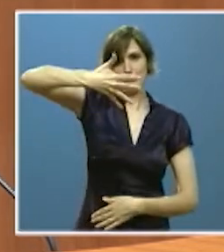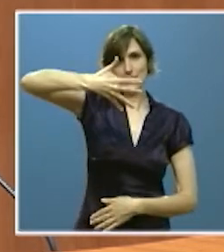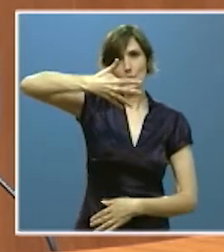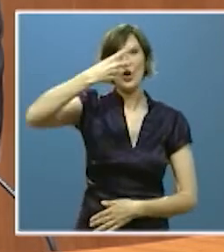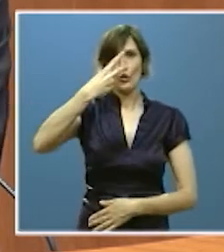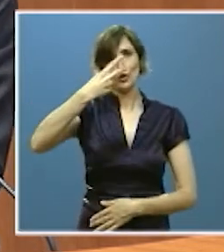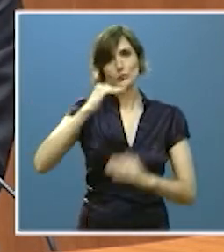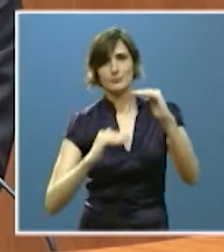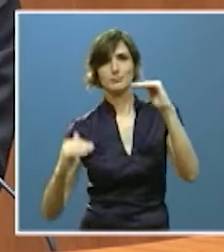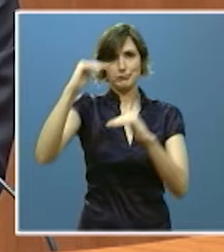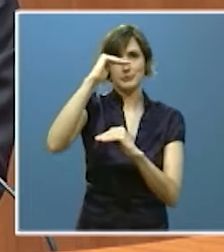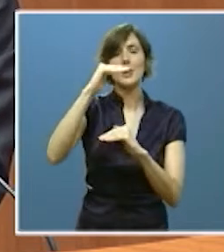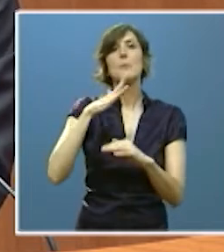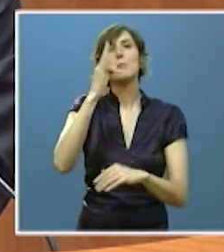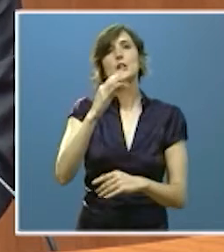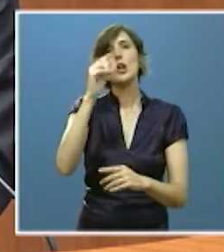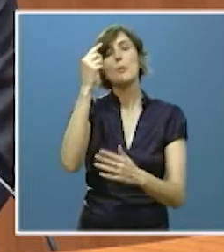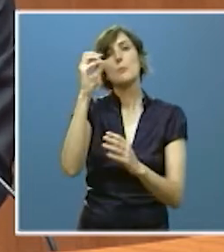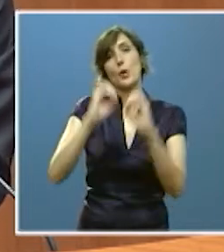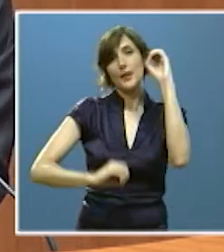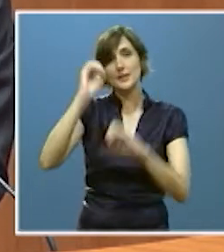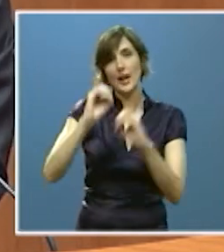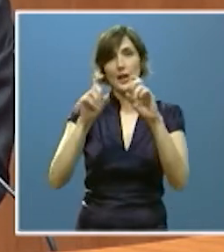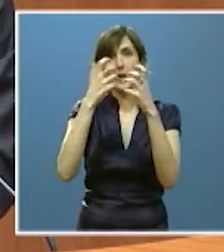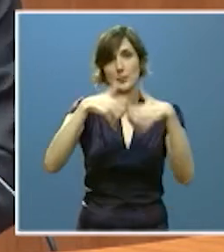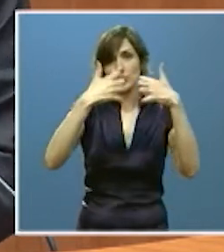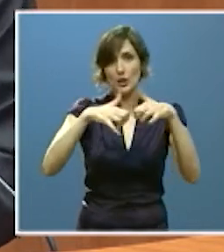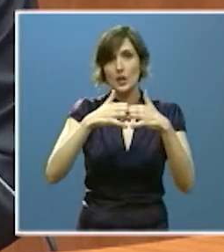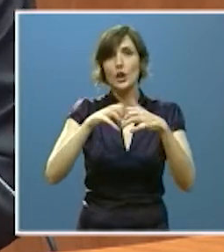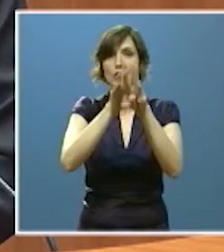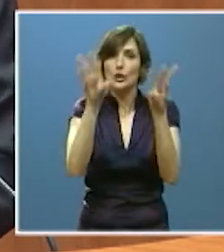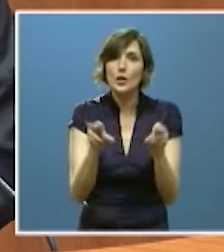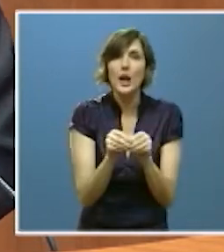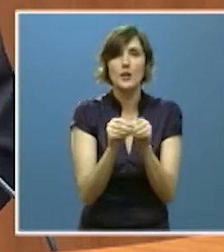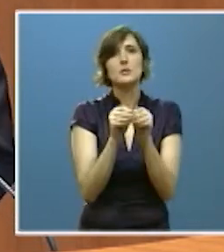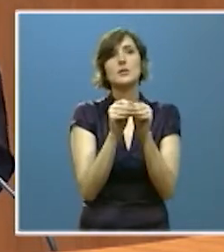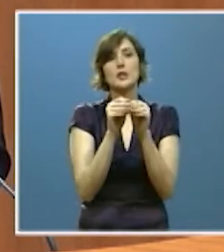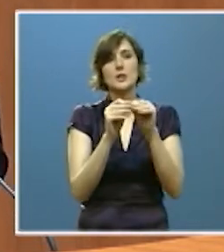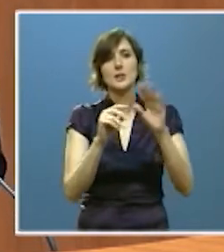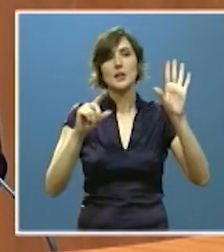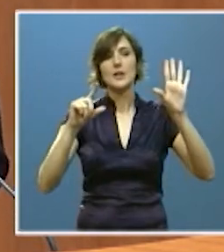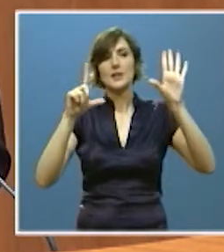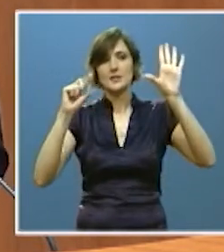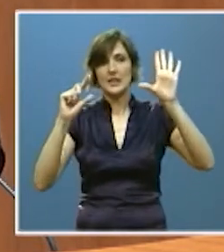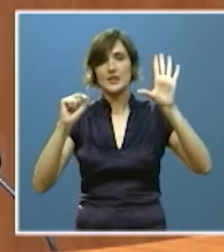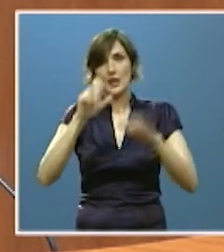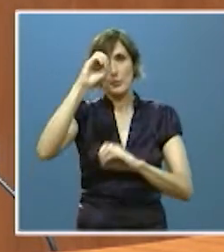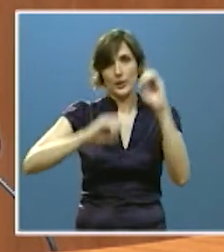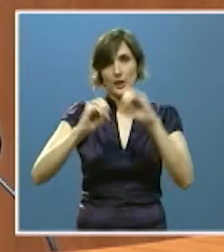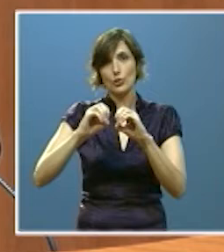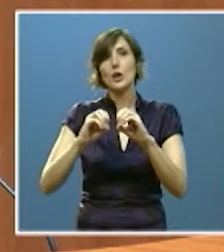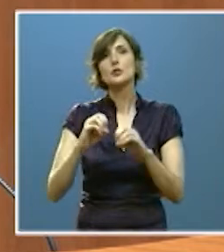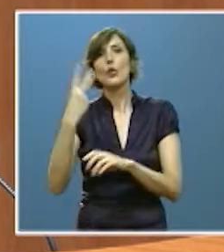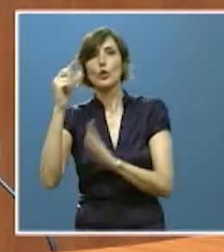porcentaje empresarial del 60% en la ejecución del gasto total, que es sustancialmente mejor que la media de España